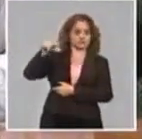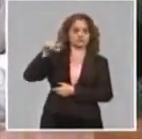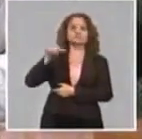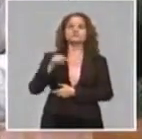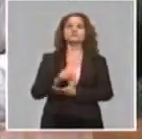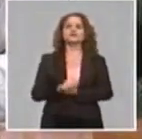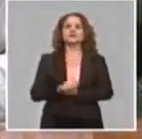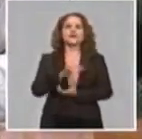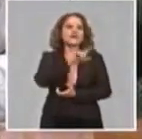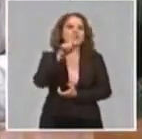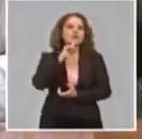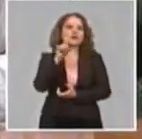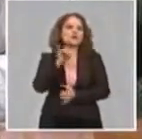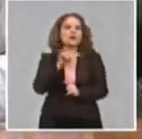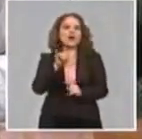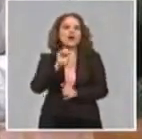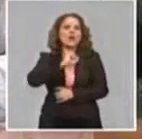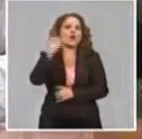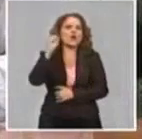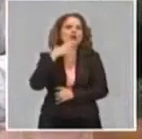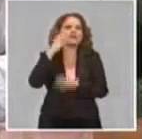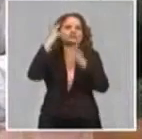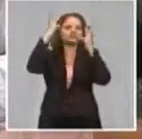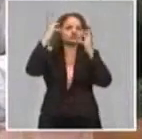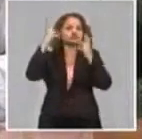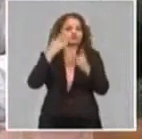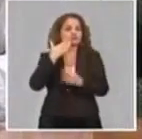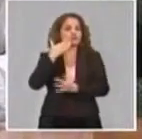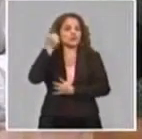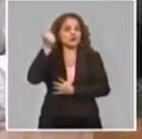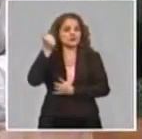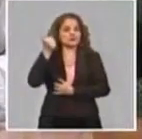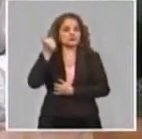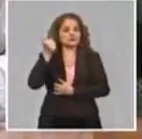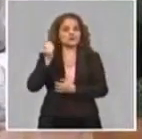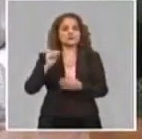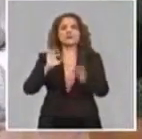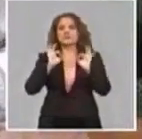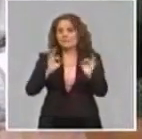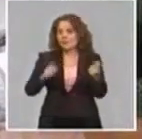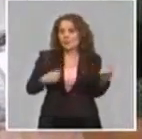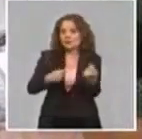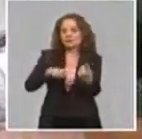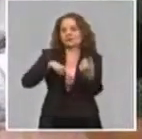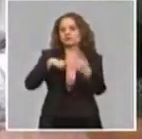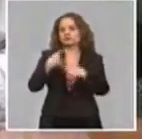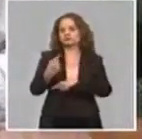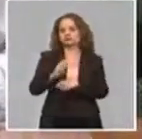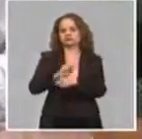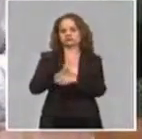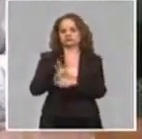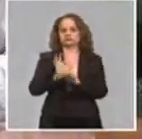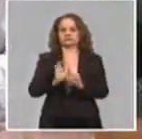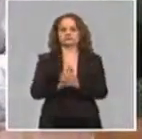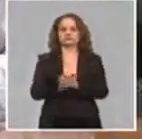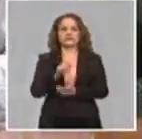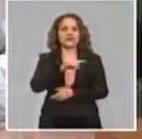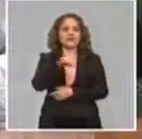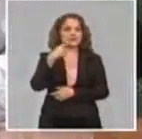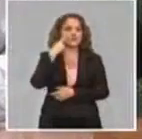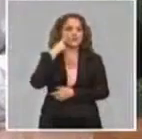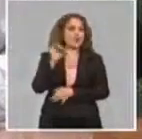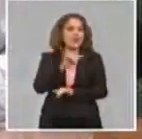resultados exitosos ante la situación creada por la COVID-19. Y que una vez más demuestra la